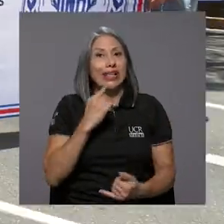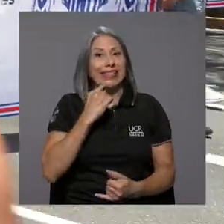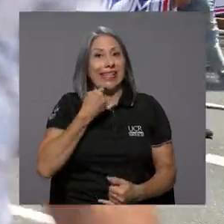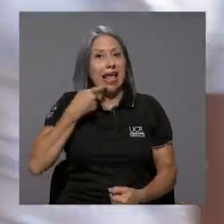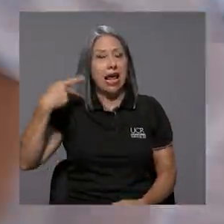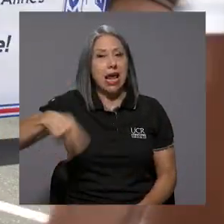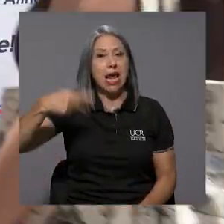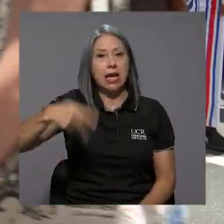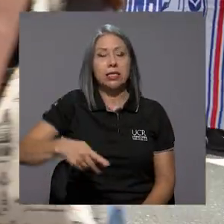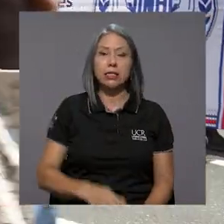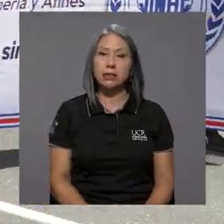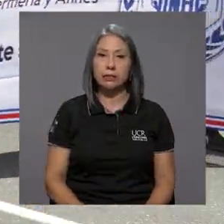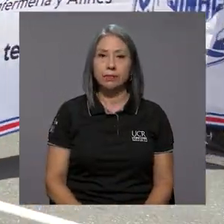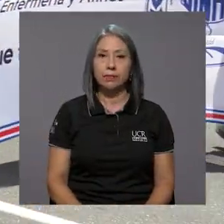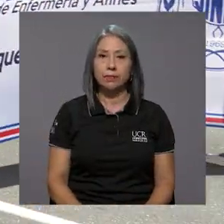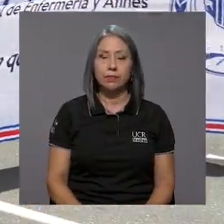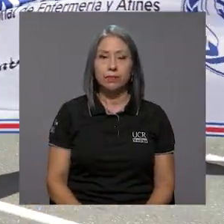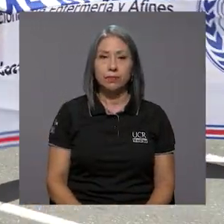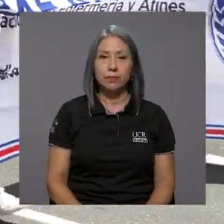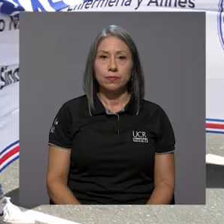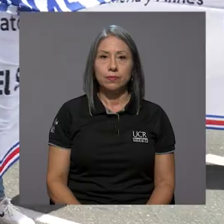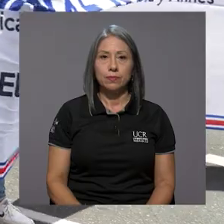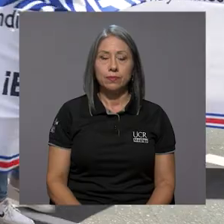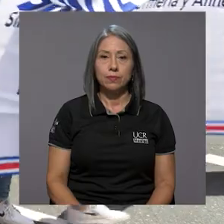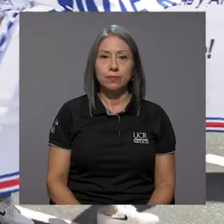está en este momento un muy serio riesgo.